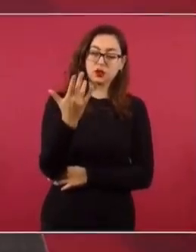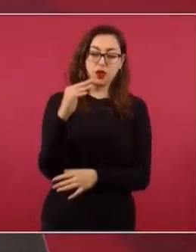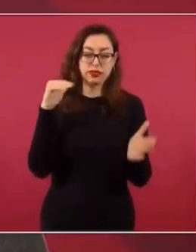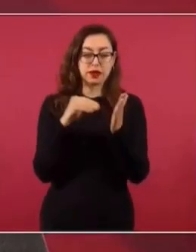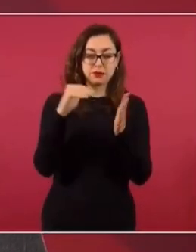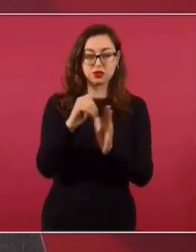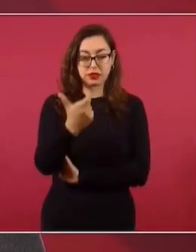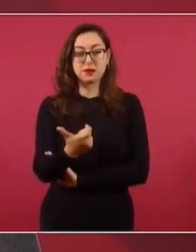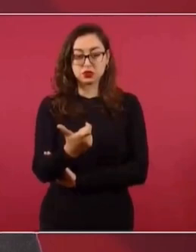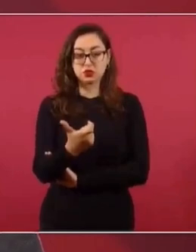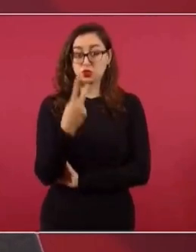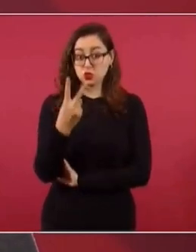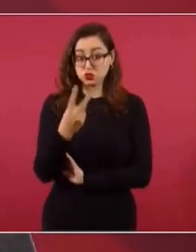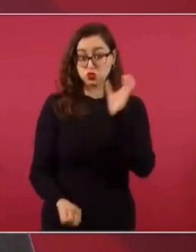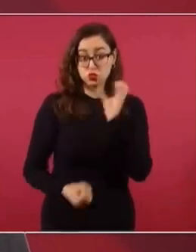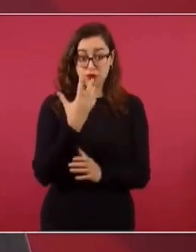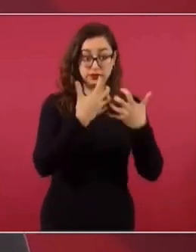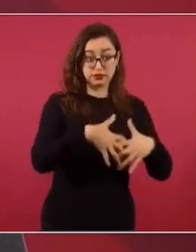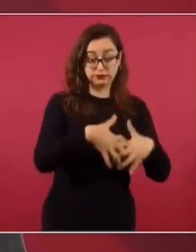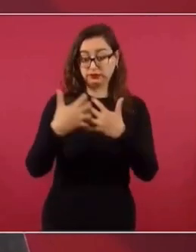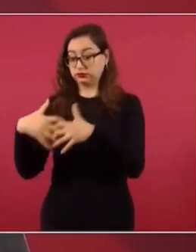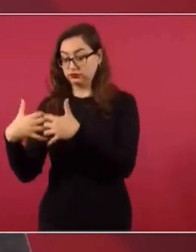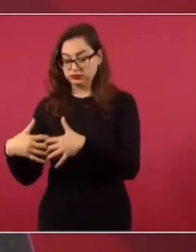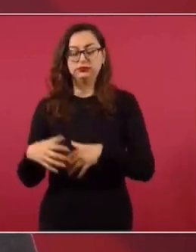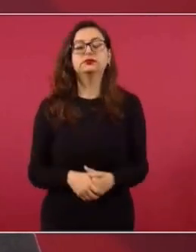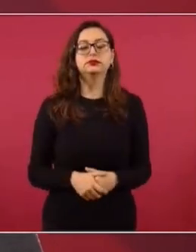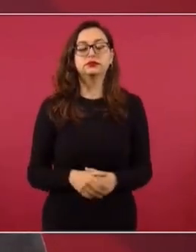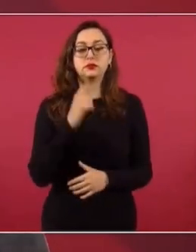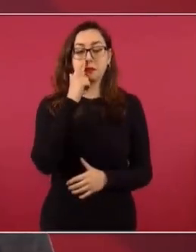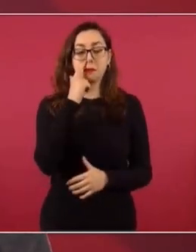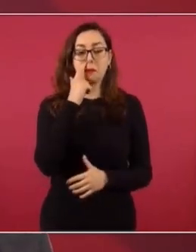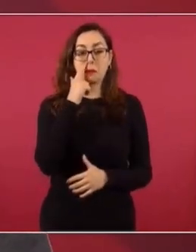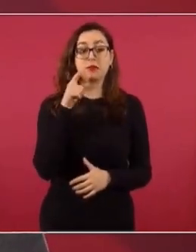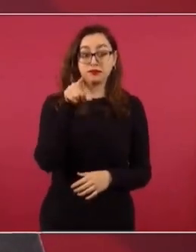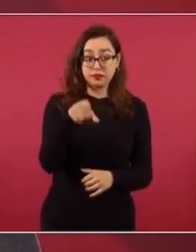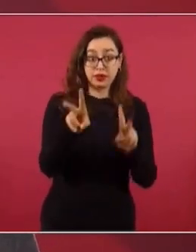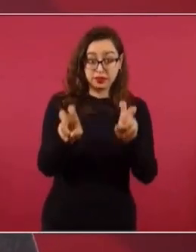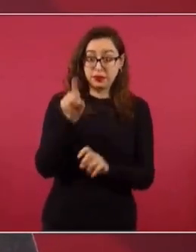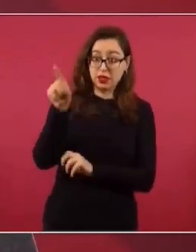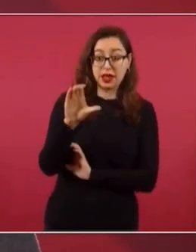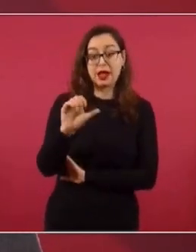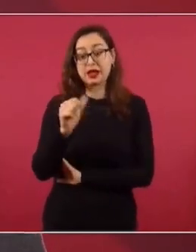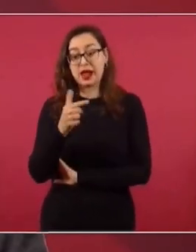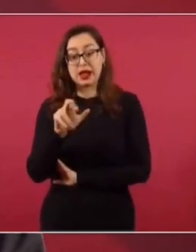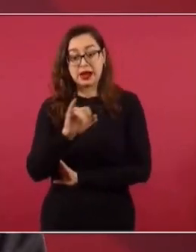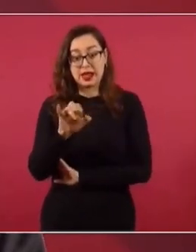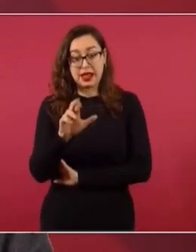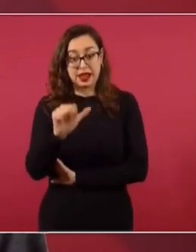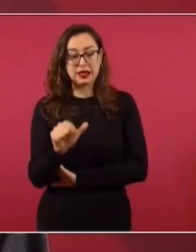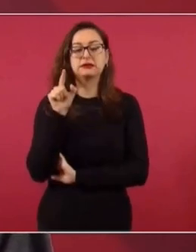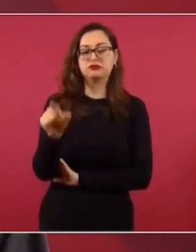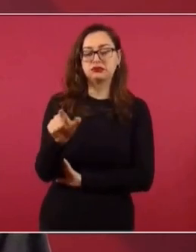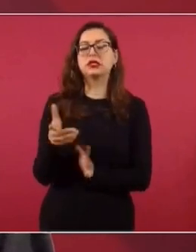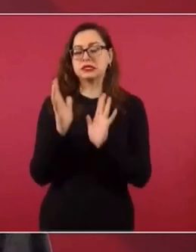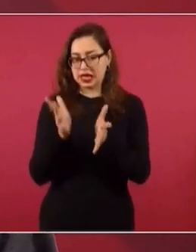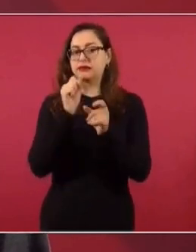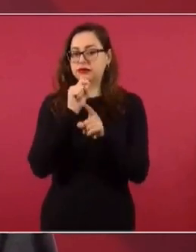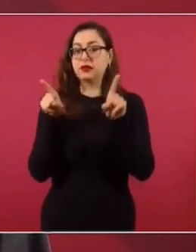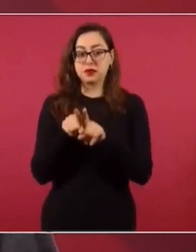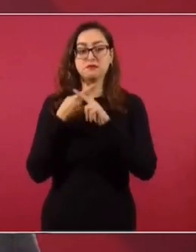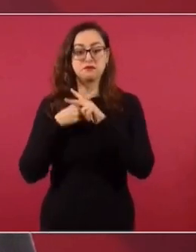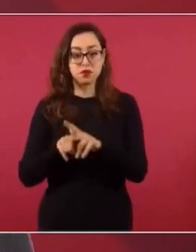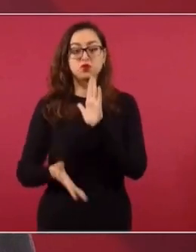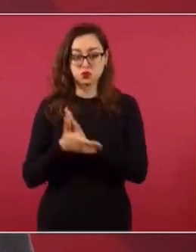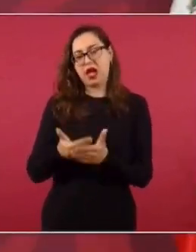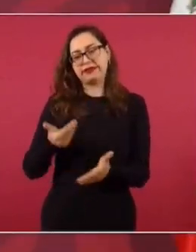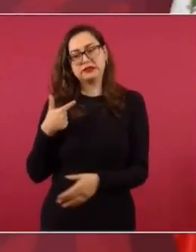mil millones de pesos. Y a que te refieres, de Cangrejera, es un tren de refinación. Ya estamos por licitar.